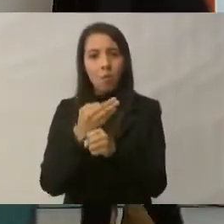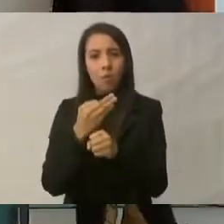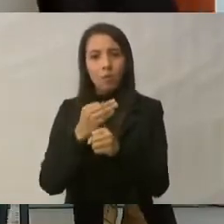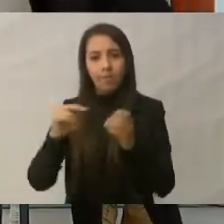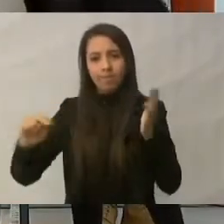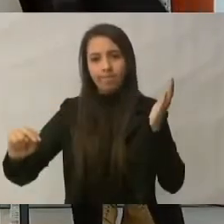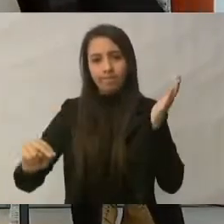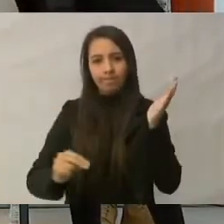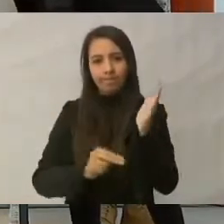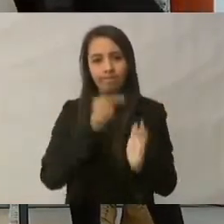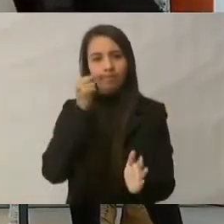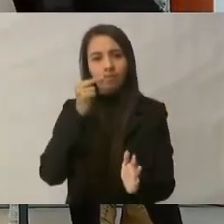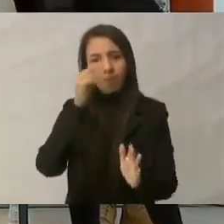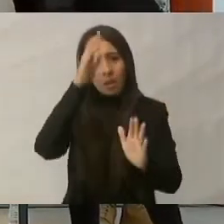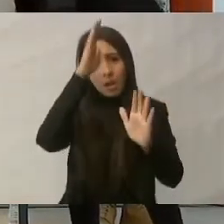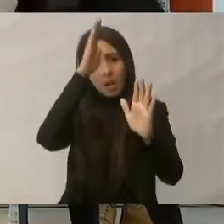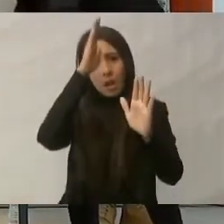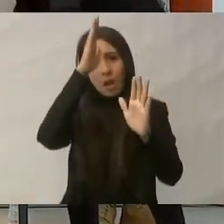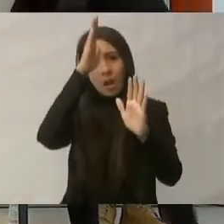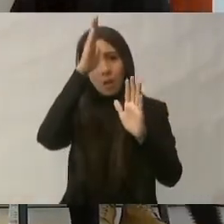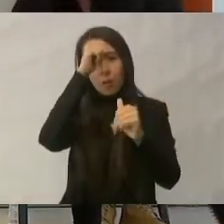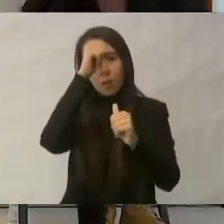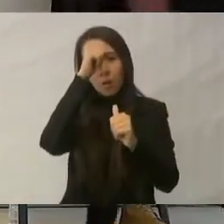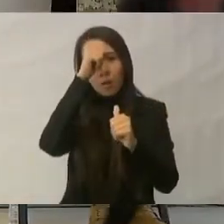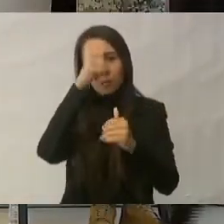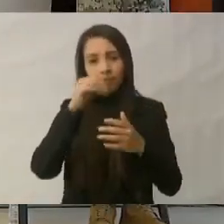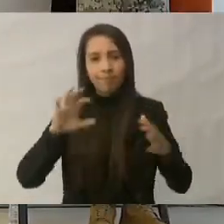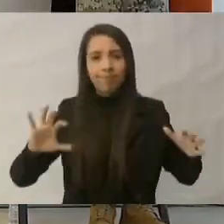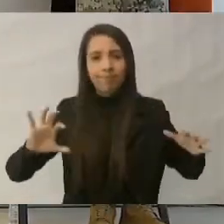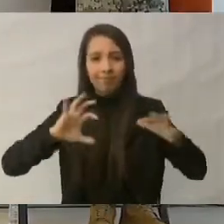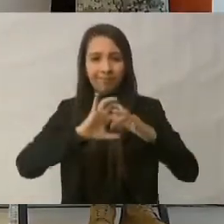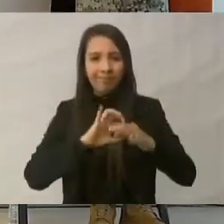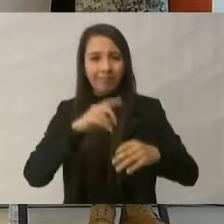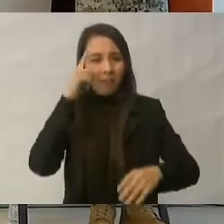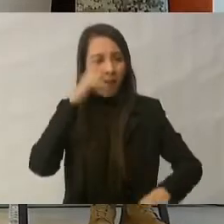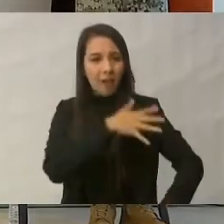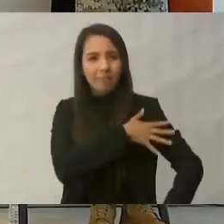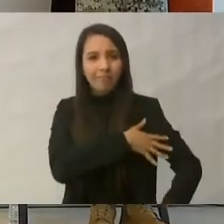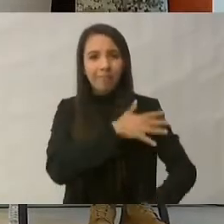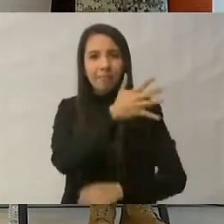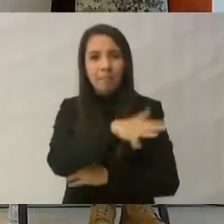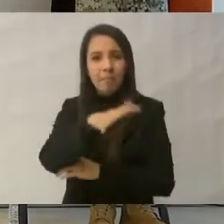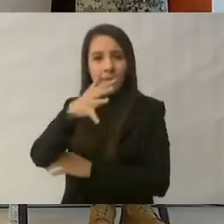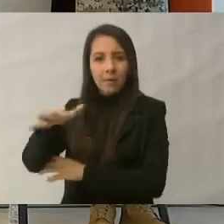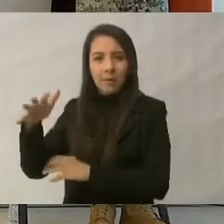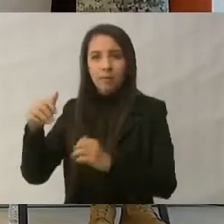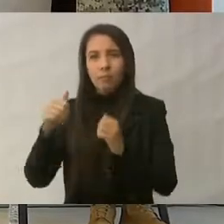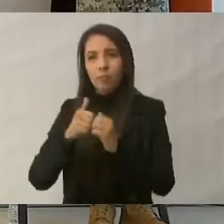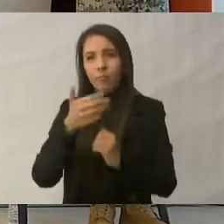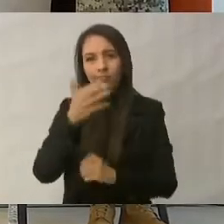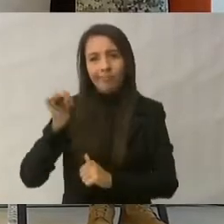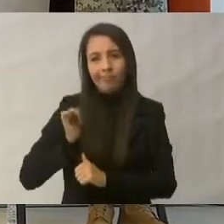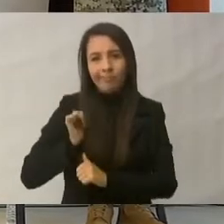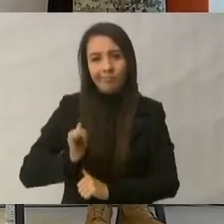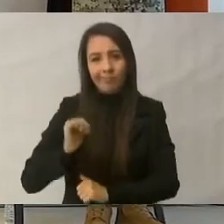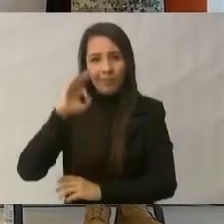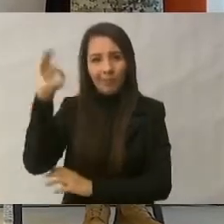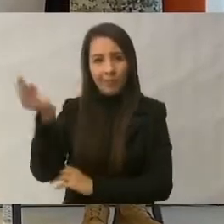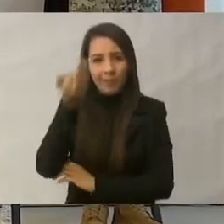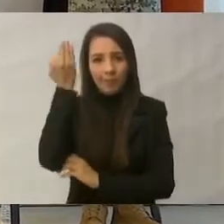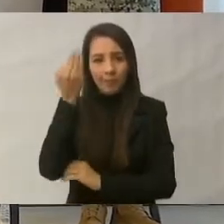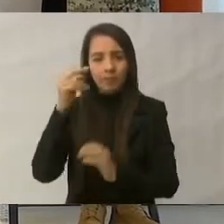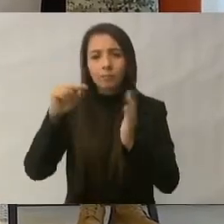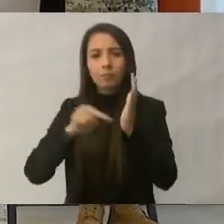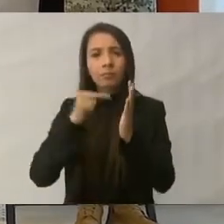convenio de colaboración del Alto Golfo por parte de las autoridades federales. Firman en el siguiente